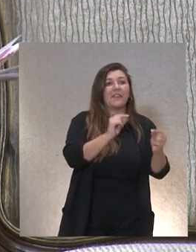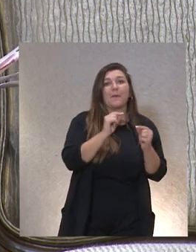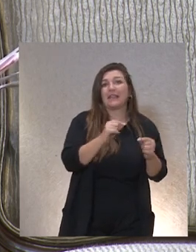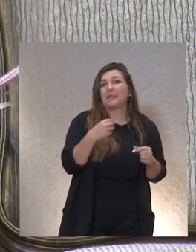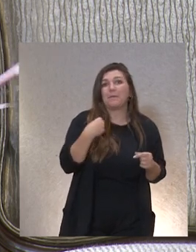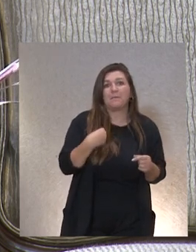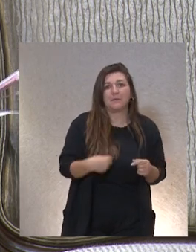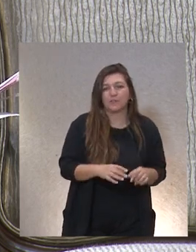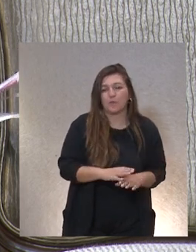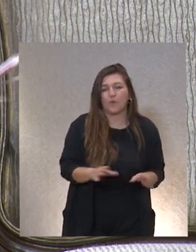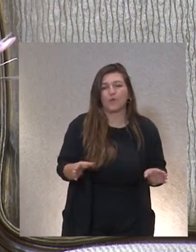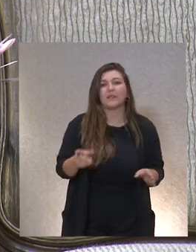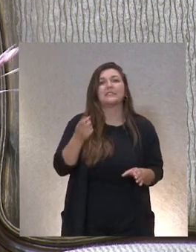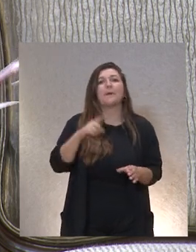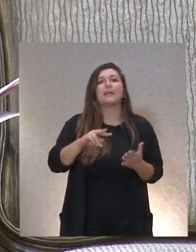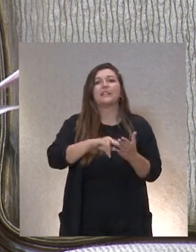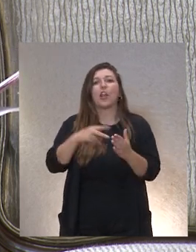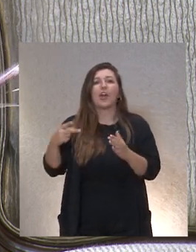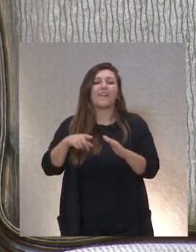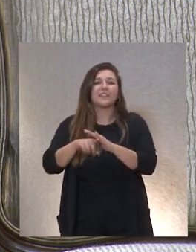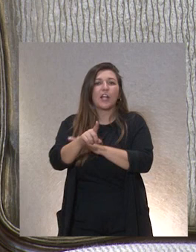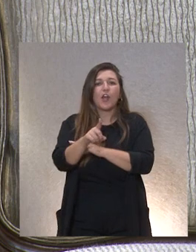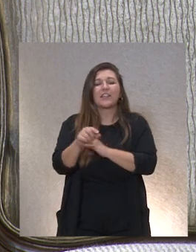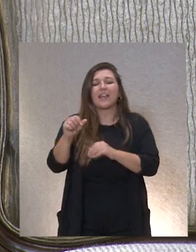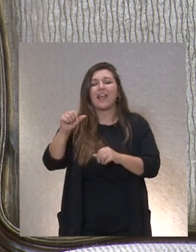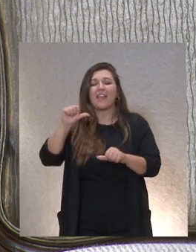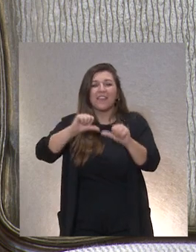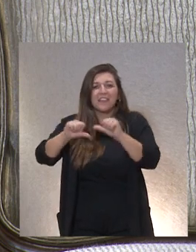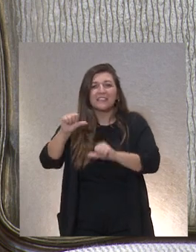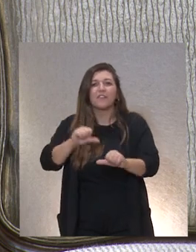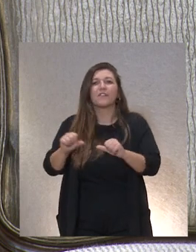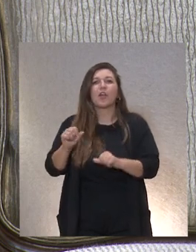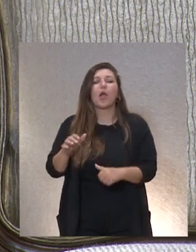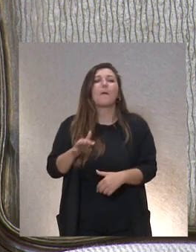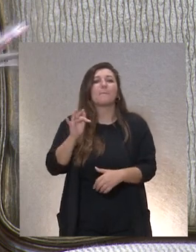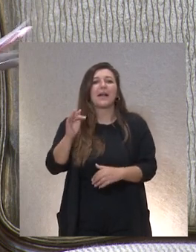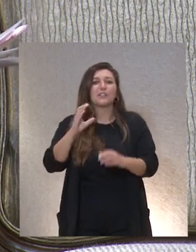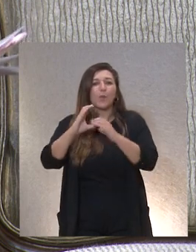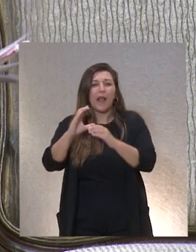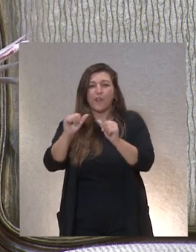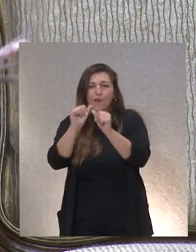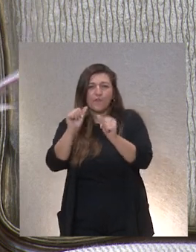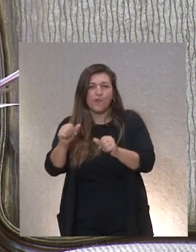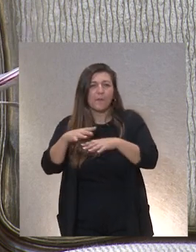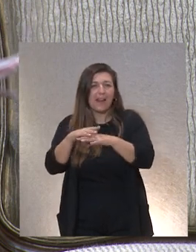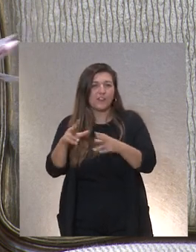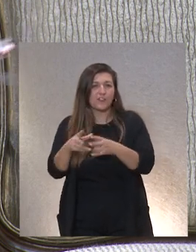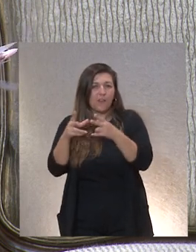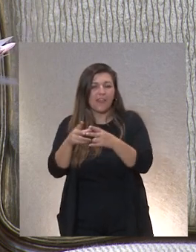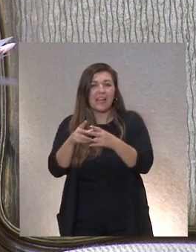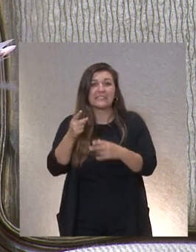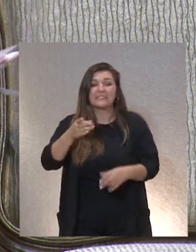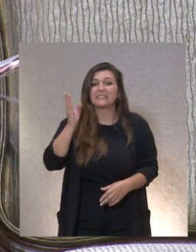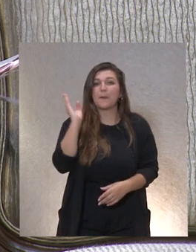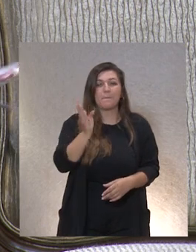están ustedes los desarrollos tecnológicos y científicos. Las nuevas formas de comunicación con las redes sociales generan un impacto